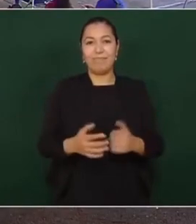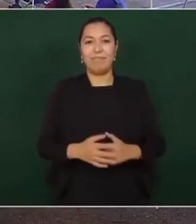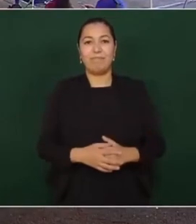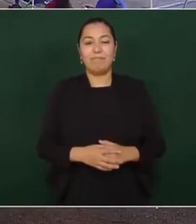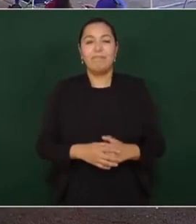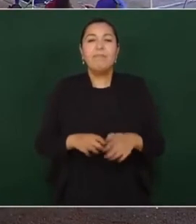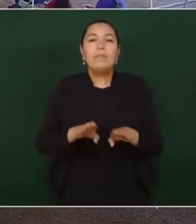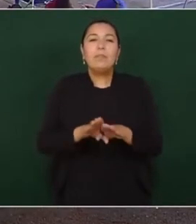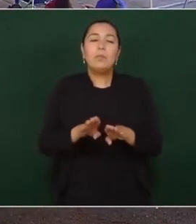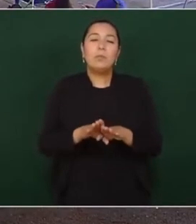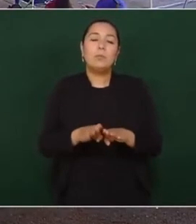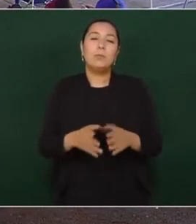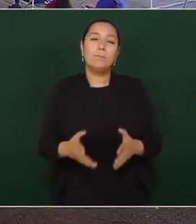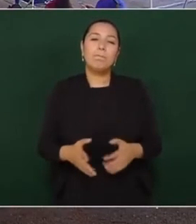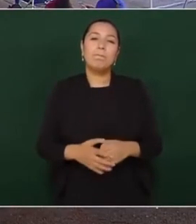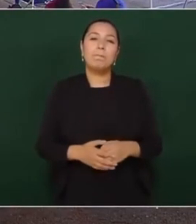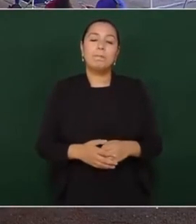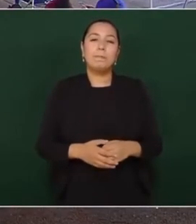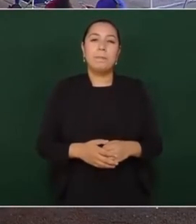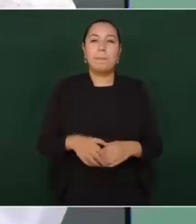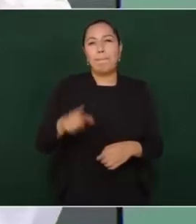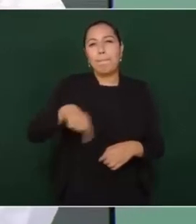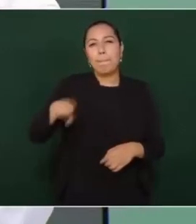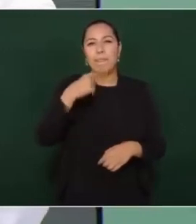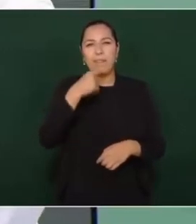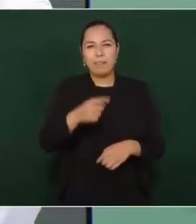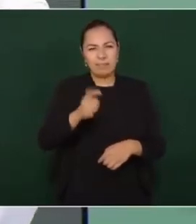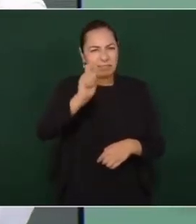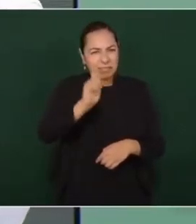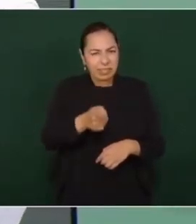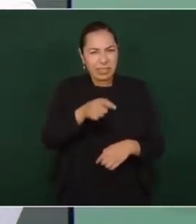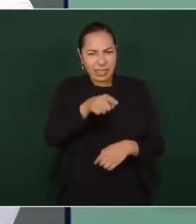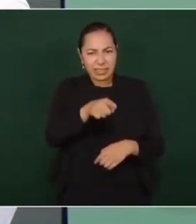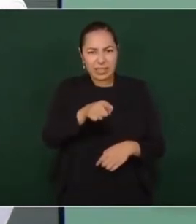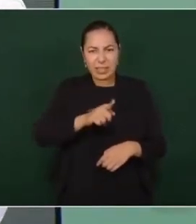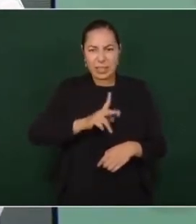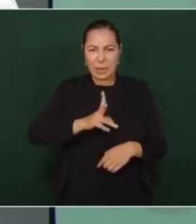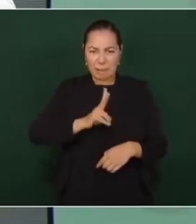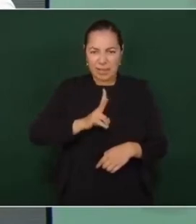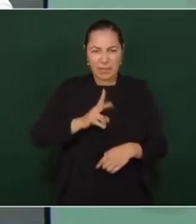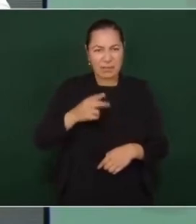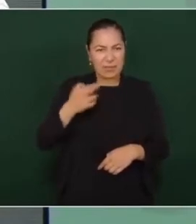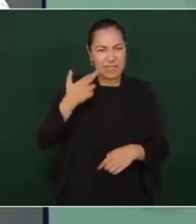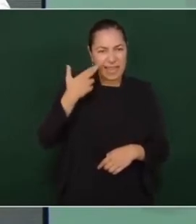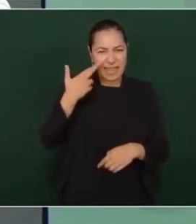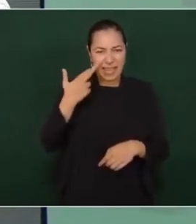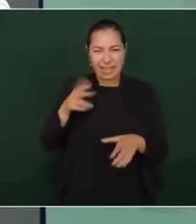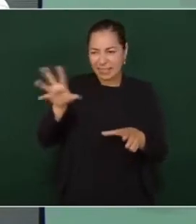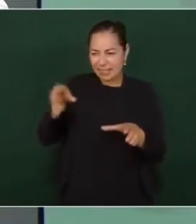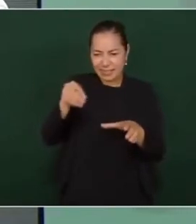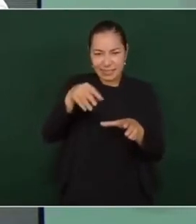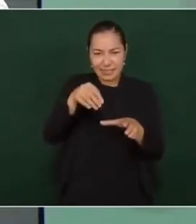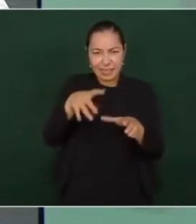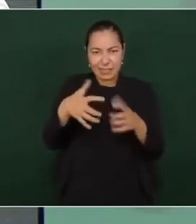el hecho de que se usen raticidas para hacer esas drogas,